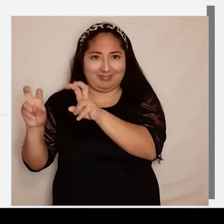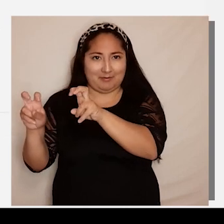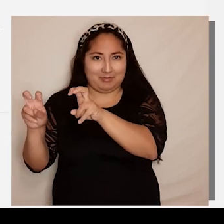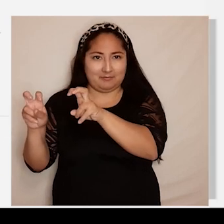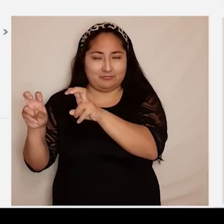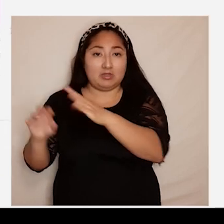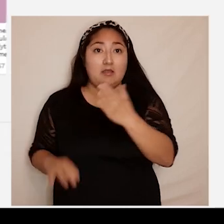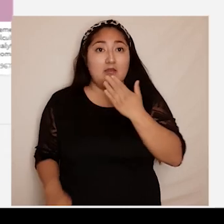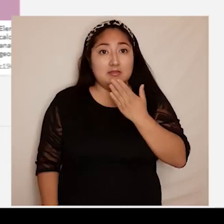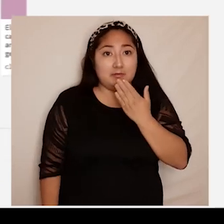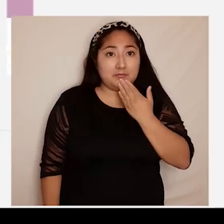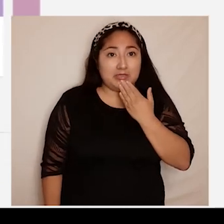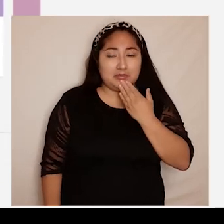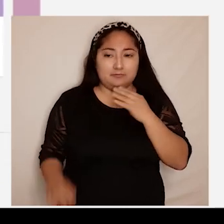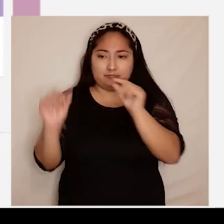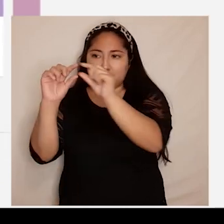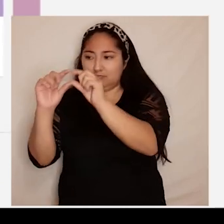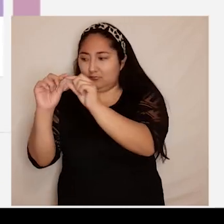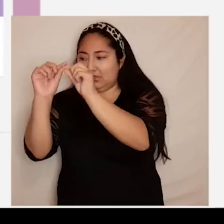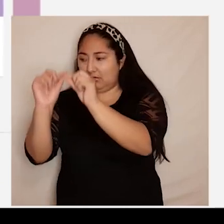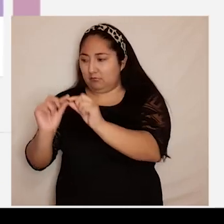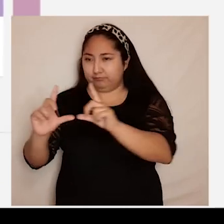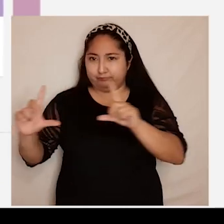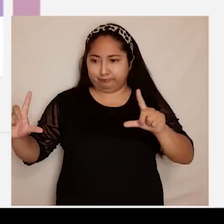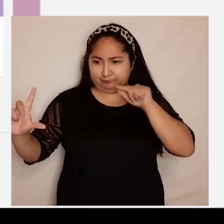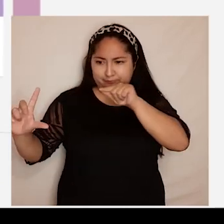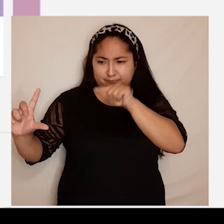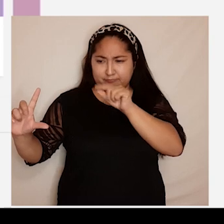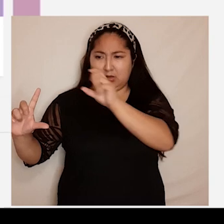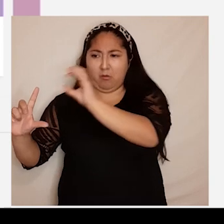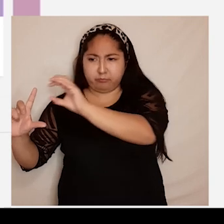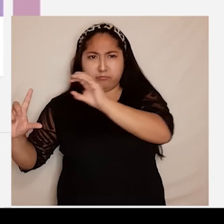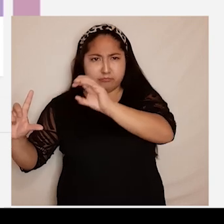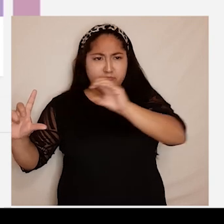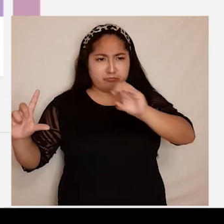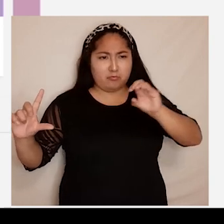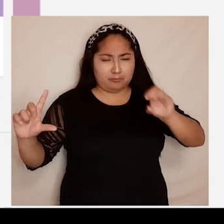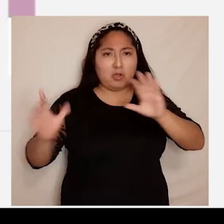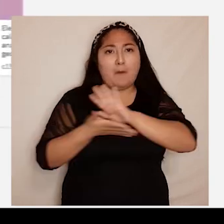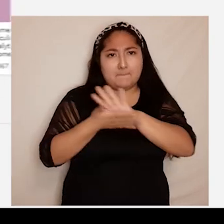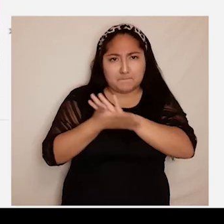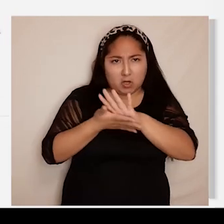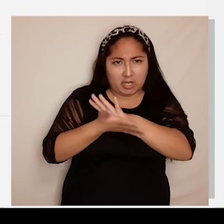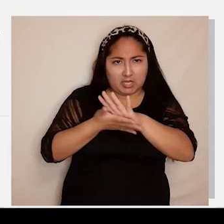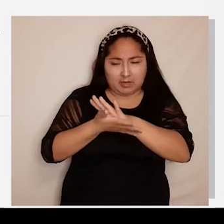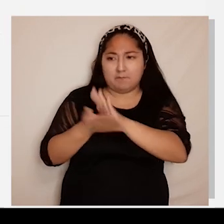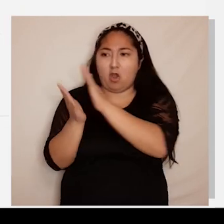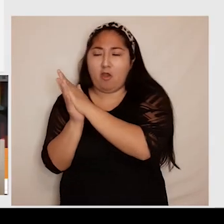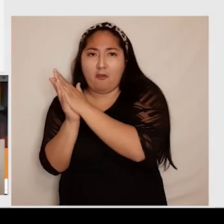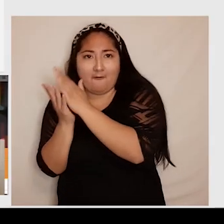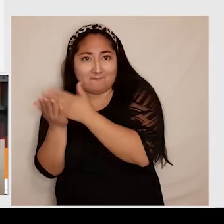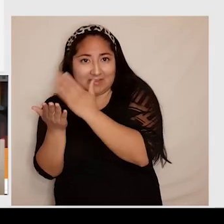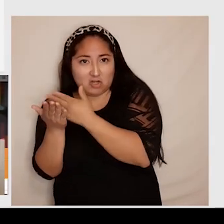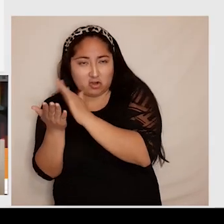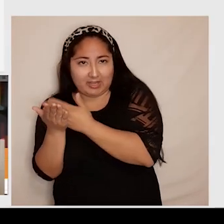sección inferior encontrarás una navegación virtual con sugerencias de recursos bibliográficos ligado a la temática que estás buscando.